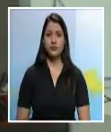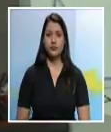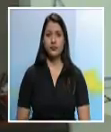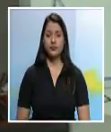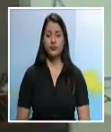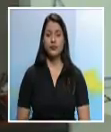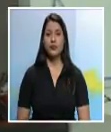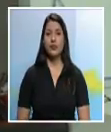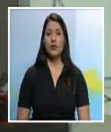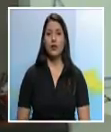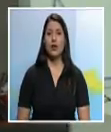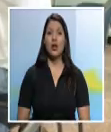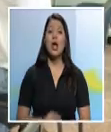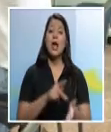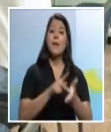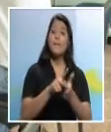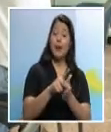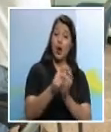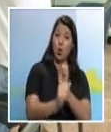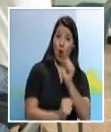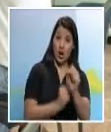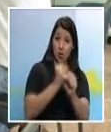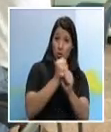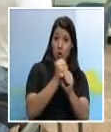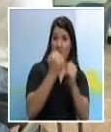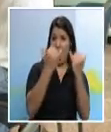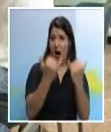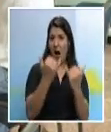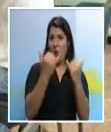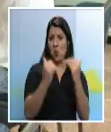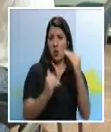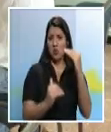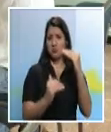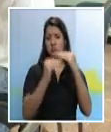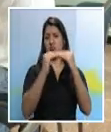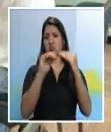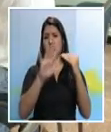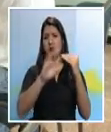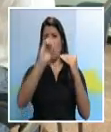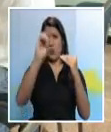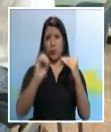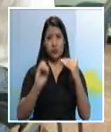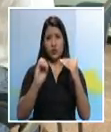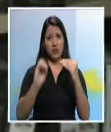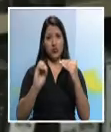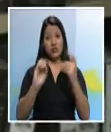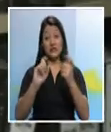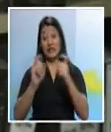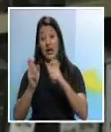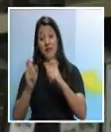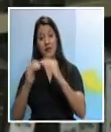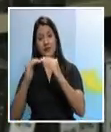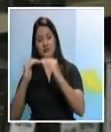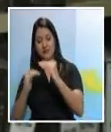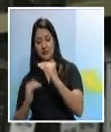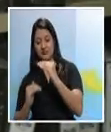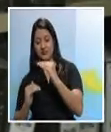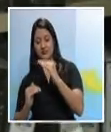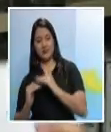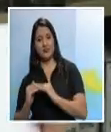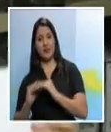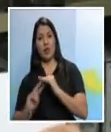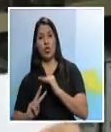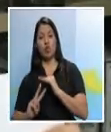Pluses como las anualidades que hoy ascienden hasta 5% no pasarían del 2.56% para